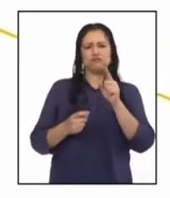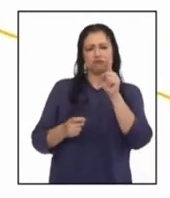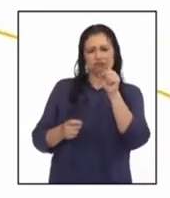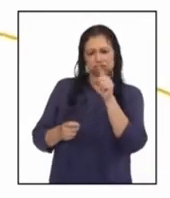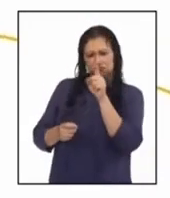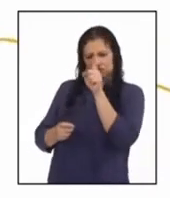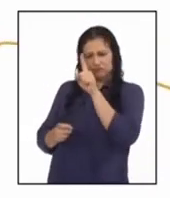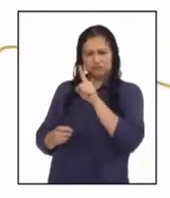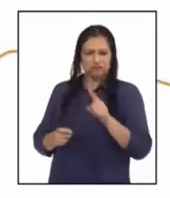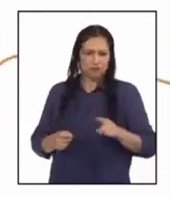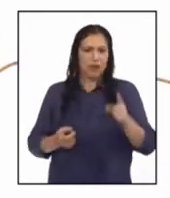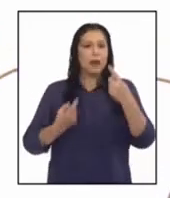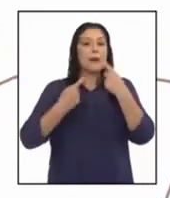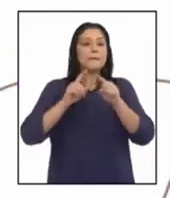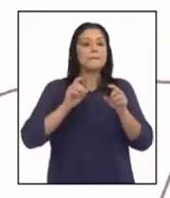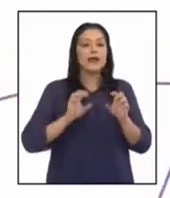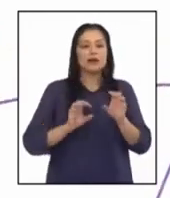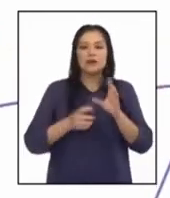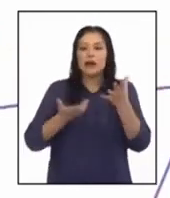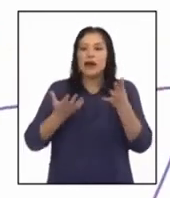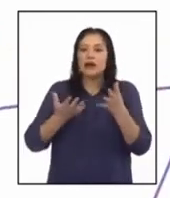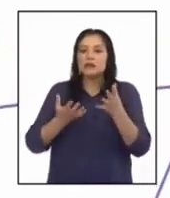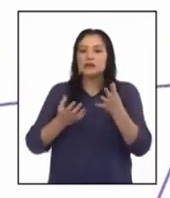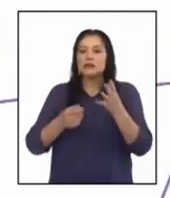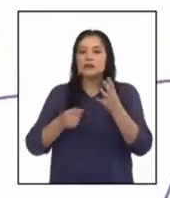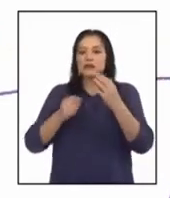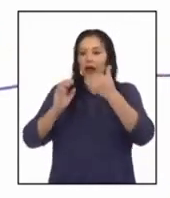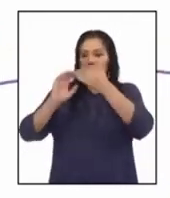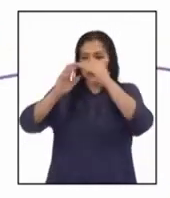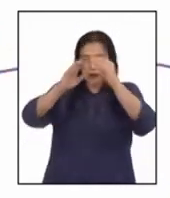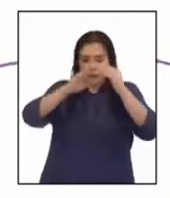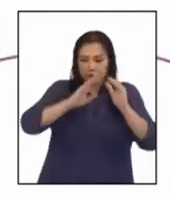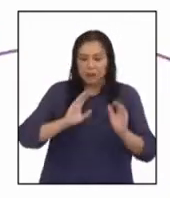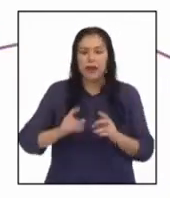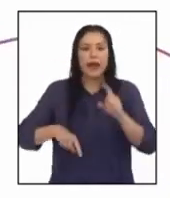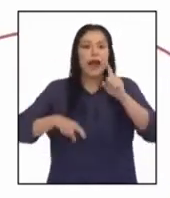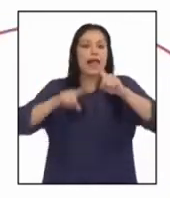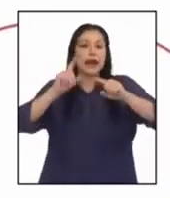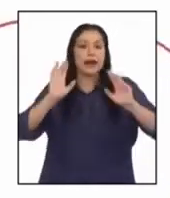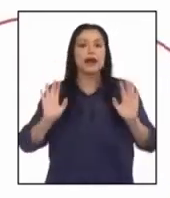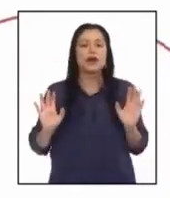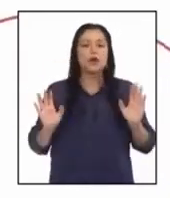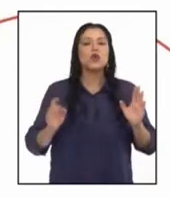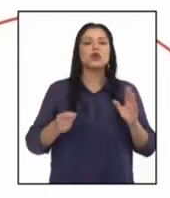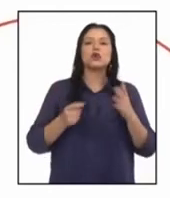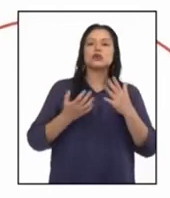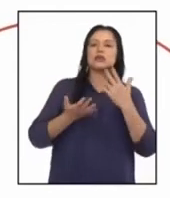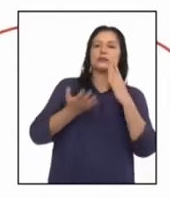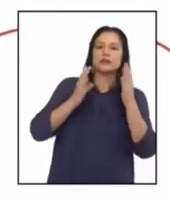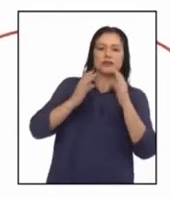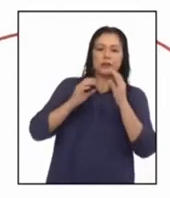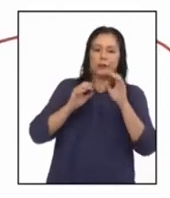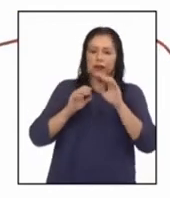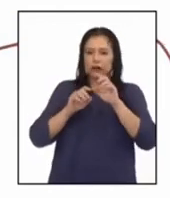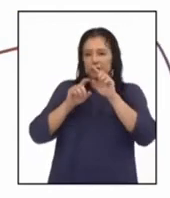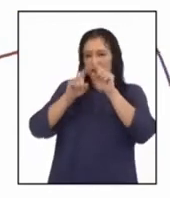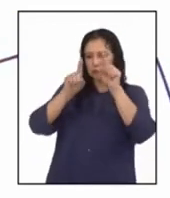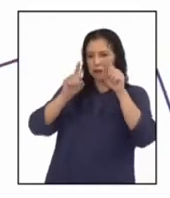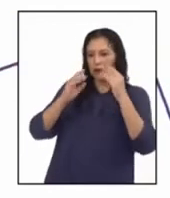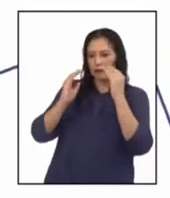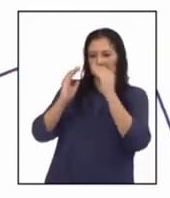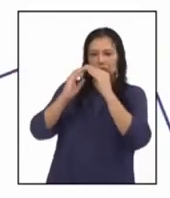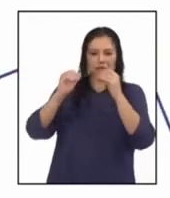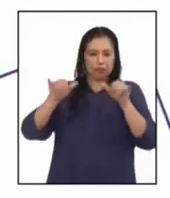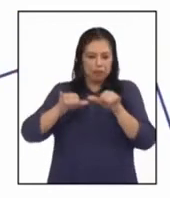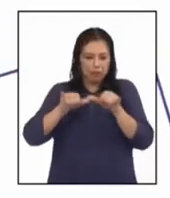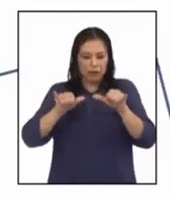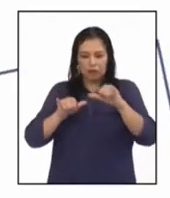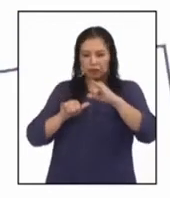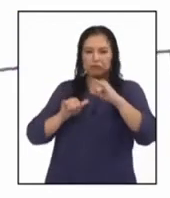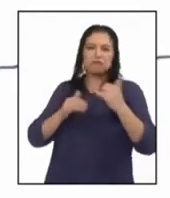Sin embargo, la distribución de las manzanas, en algunos casos, es casi uniforme en tamaño.